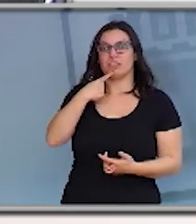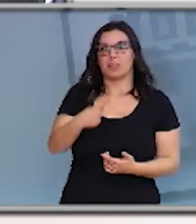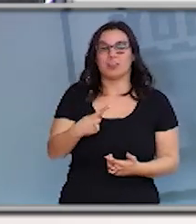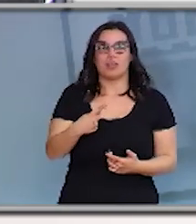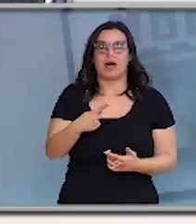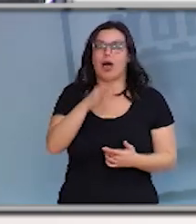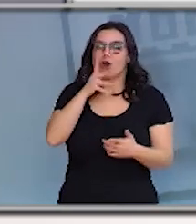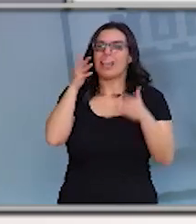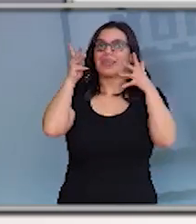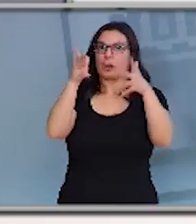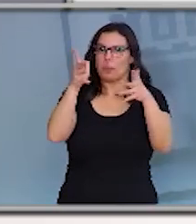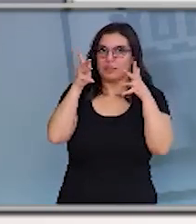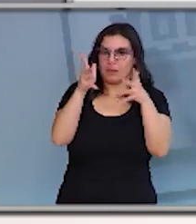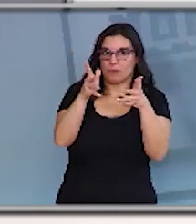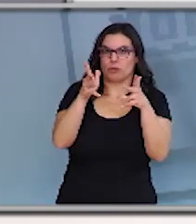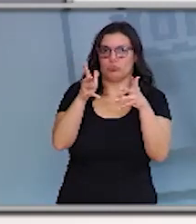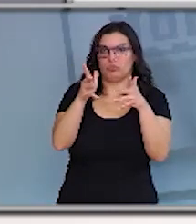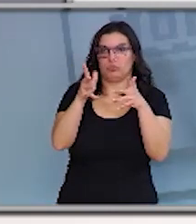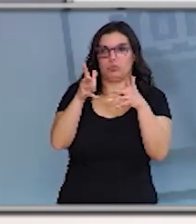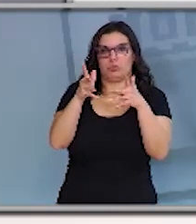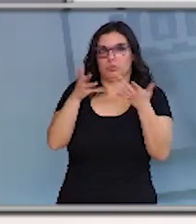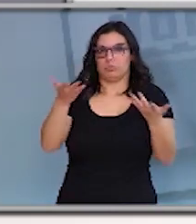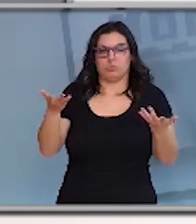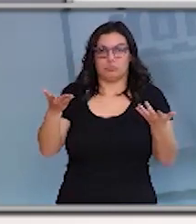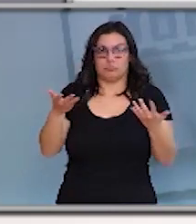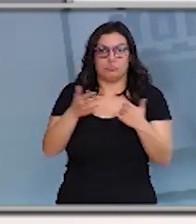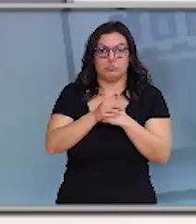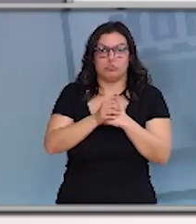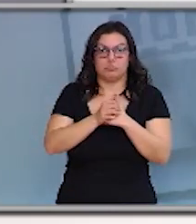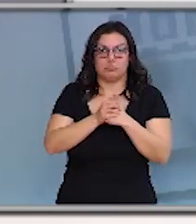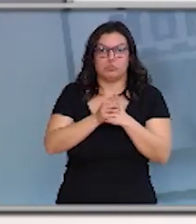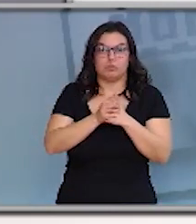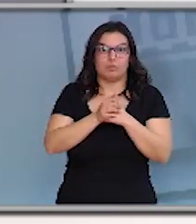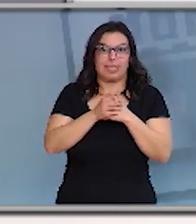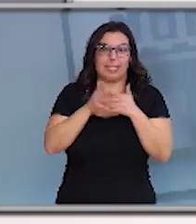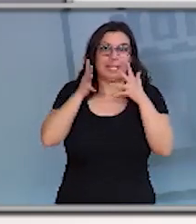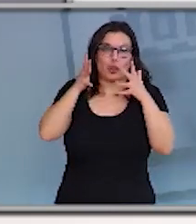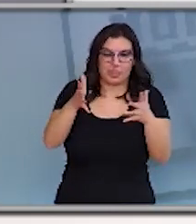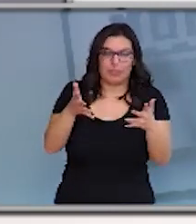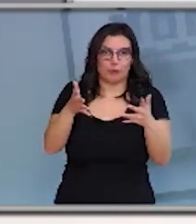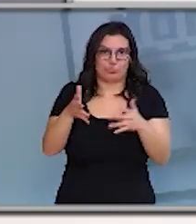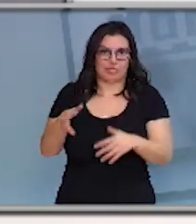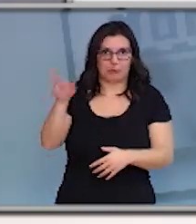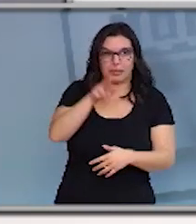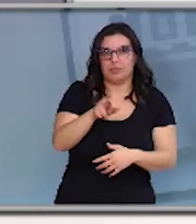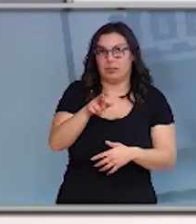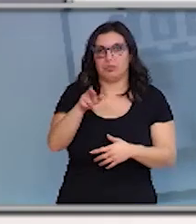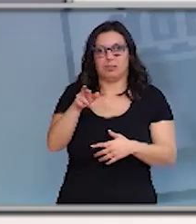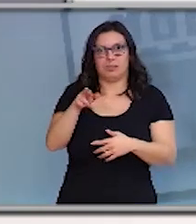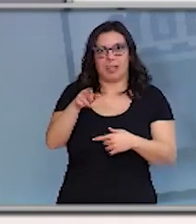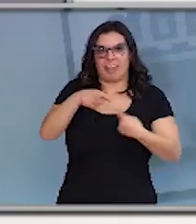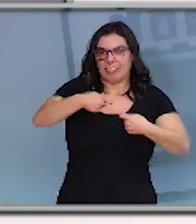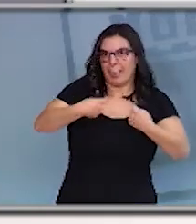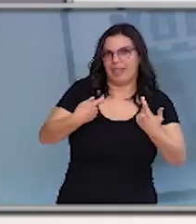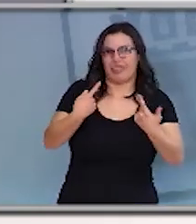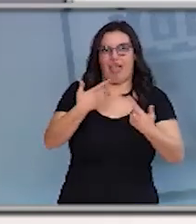que recomendamos es que se suspenda recomendamos vuelvo a insistir que se suspenda la actividad comercial